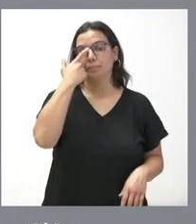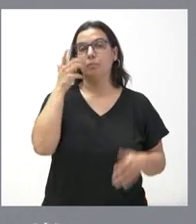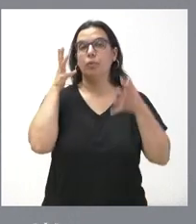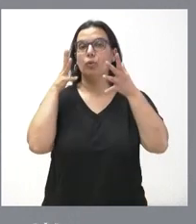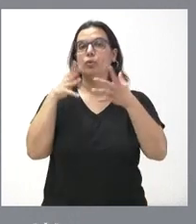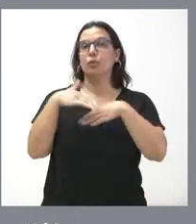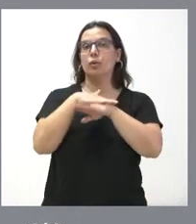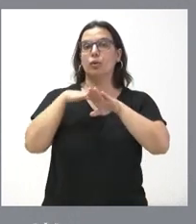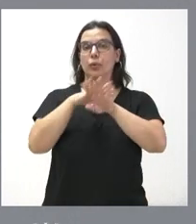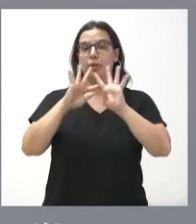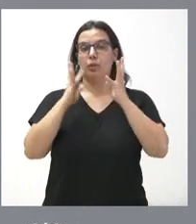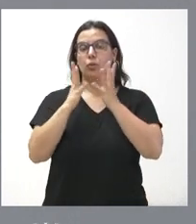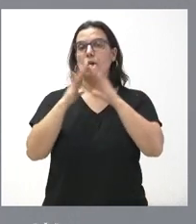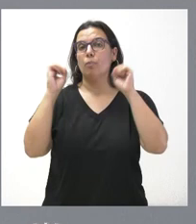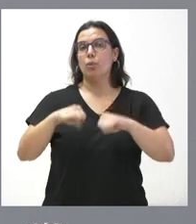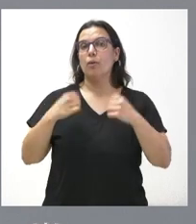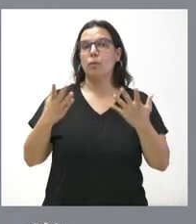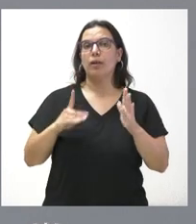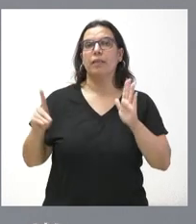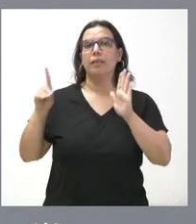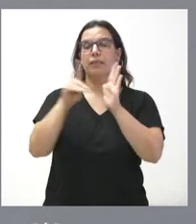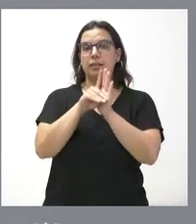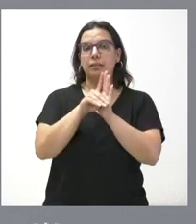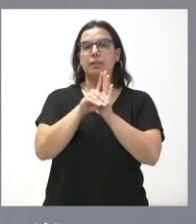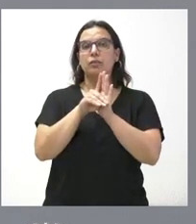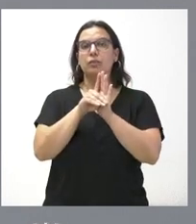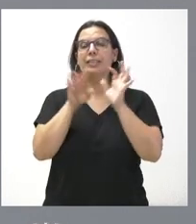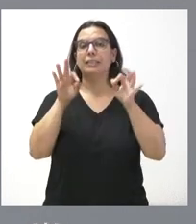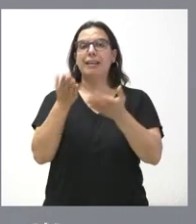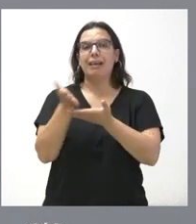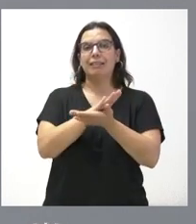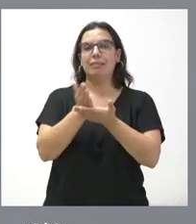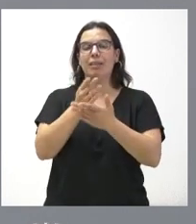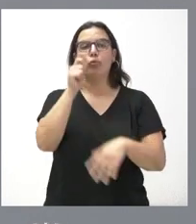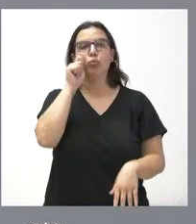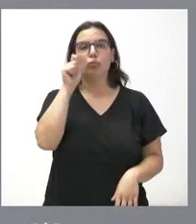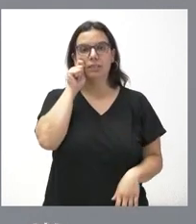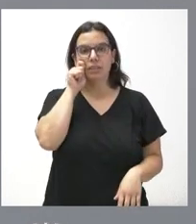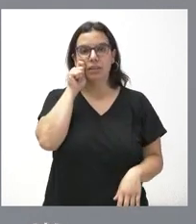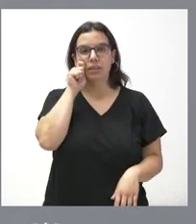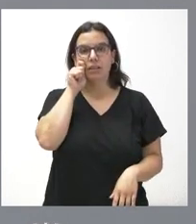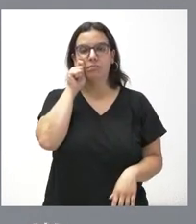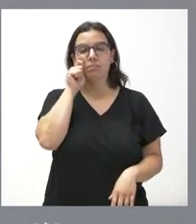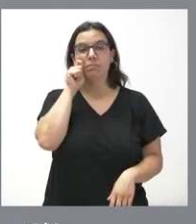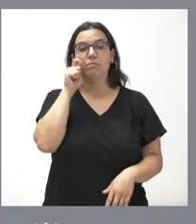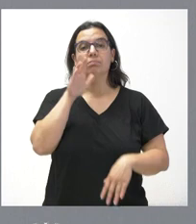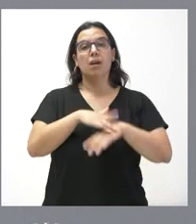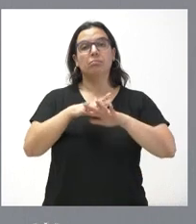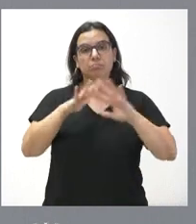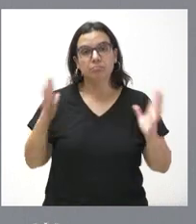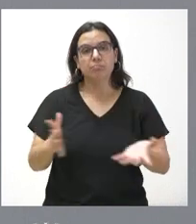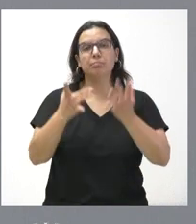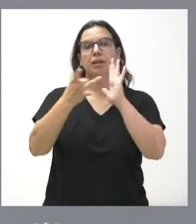Gobierno de Castilla y León ha aprobado un decreto de intermediación turística para promover la calidad